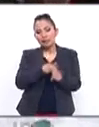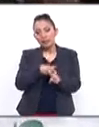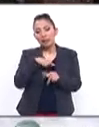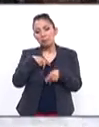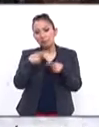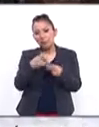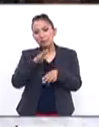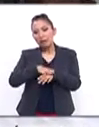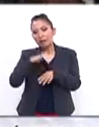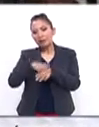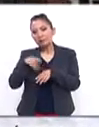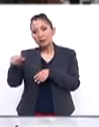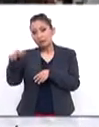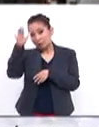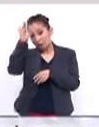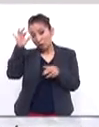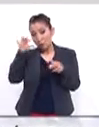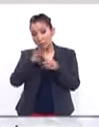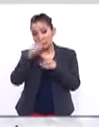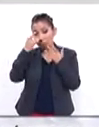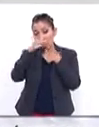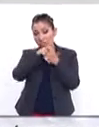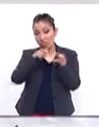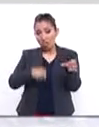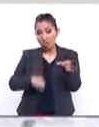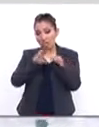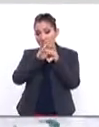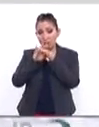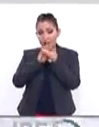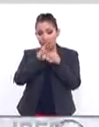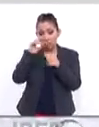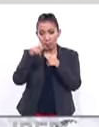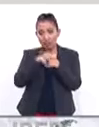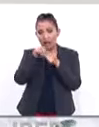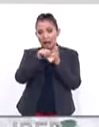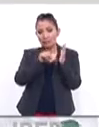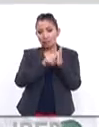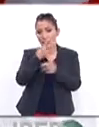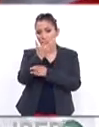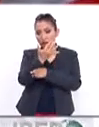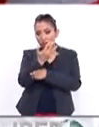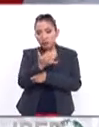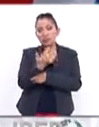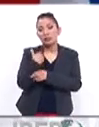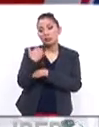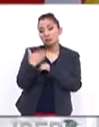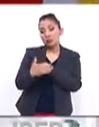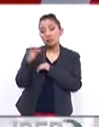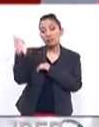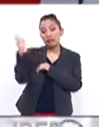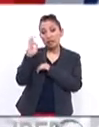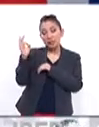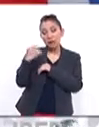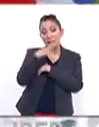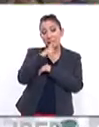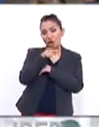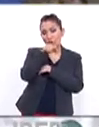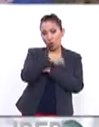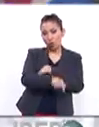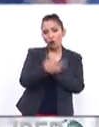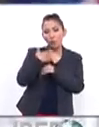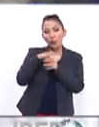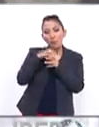debilitando un tratado de salida o un tratado aplicando el artículo 50 y eventualmente quizá les convenga